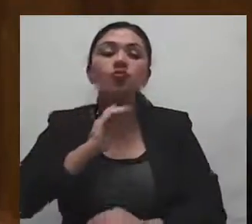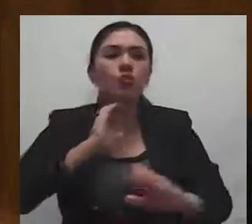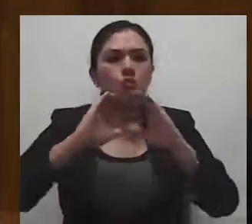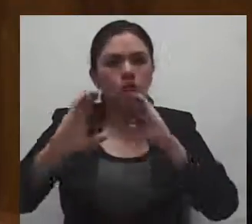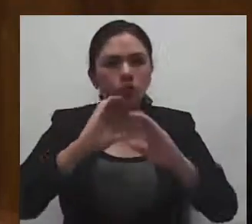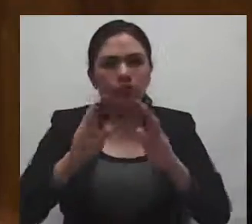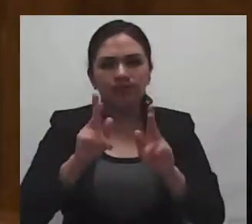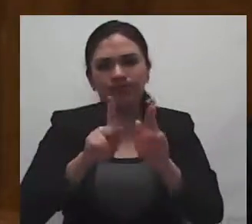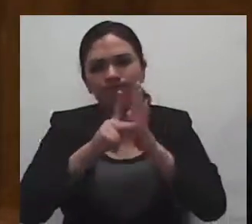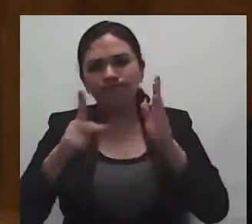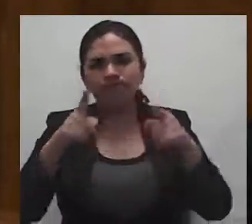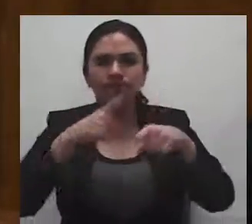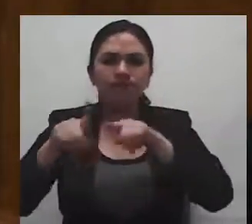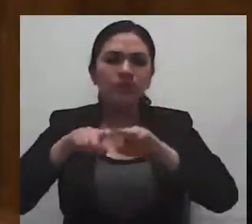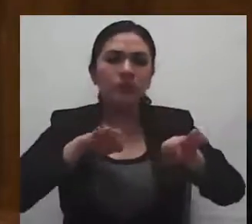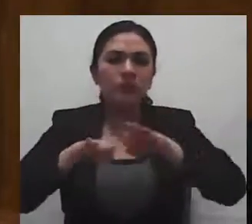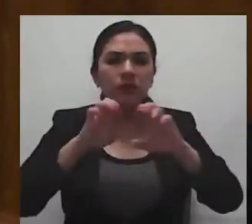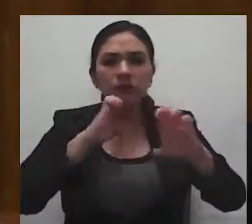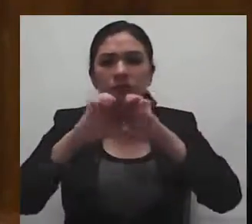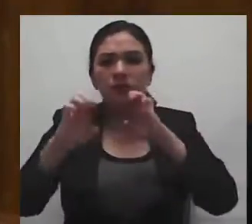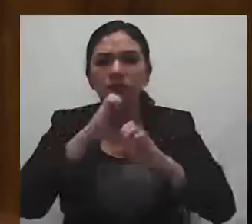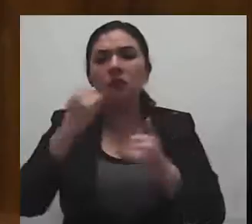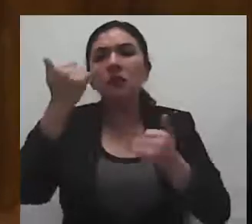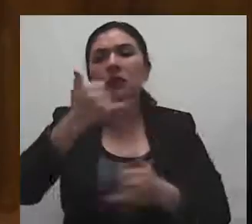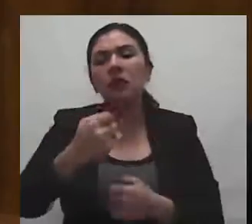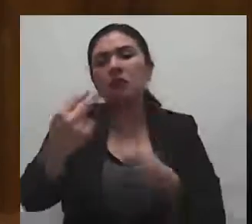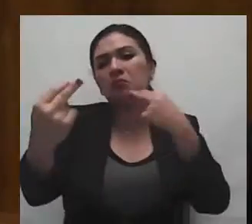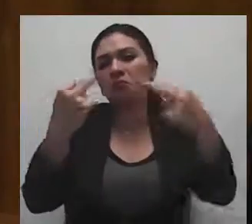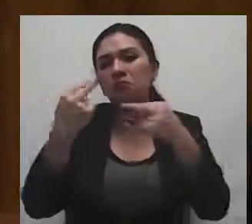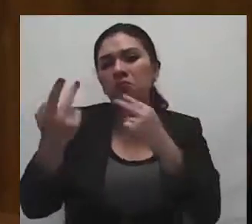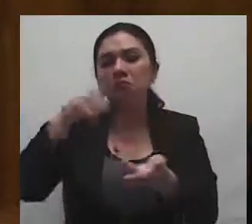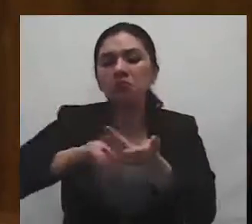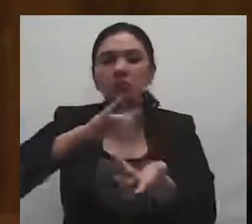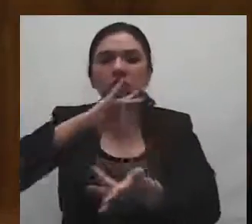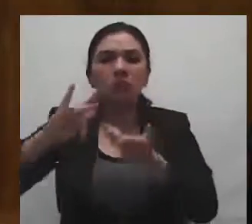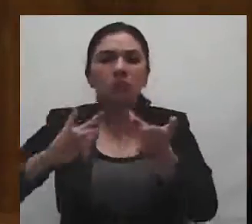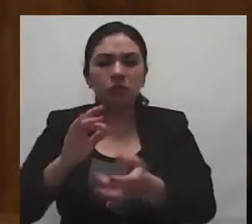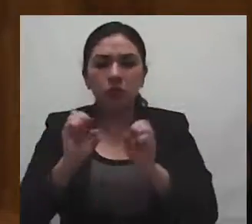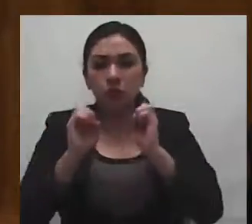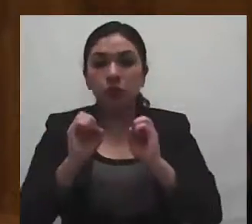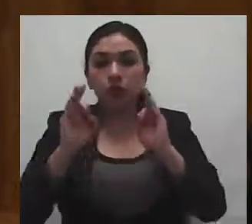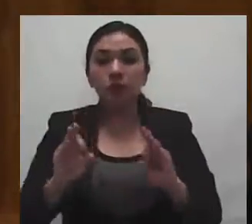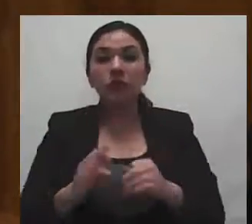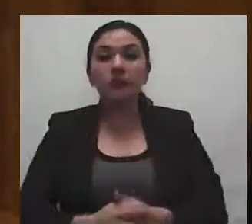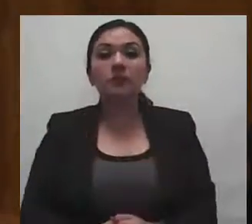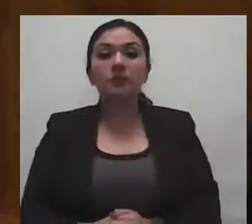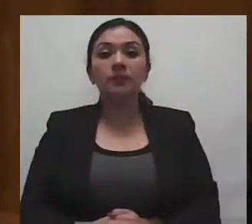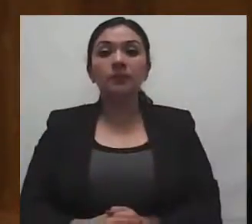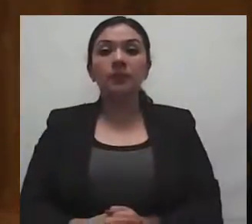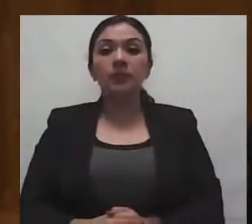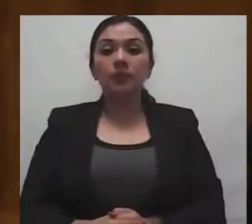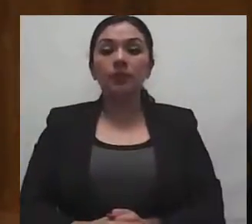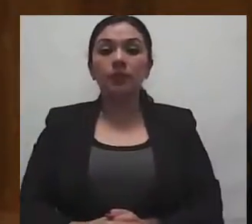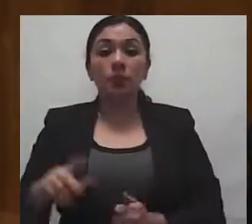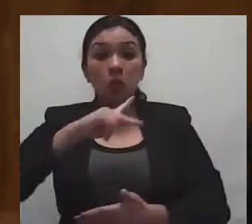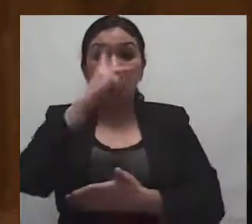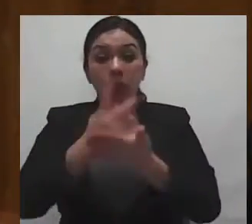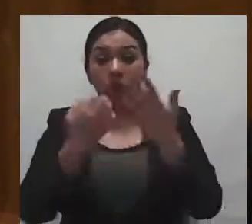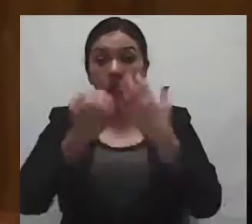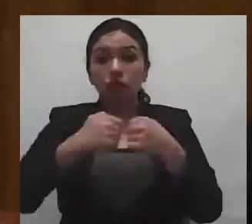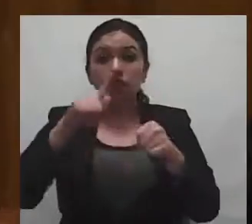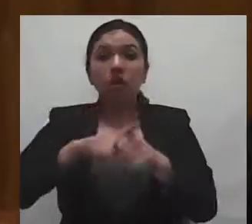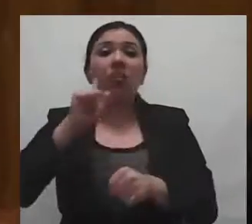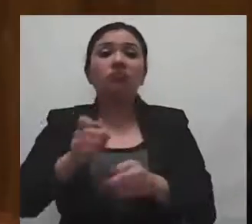y a quienes nos siguen a través de las diferentes plataformas oficiales. Los programas sociales deben cumplir una tarea vital para